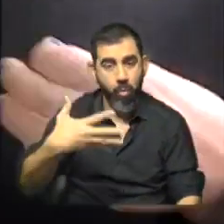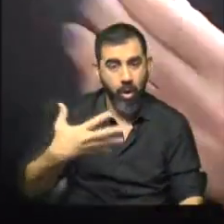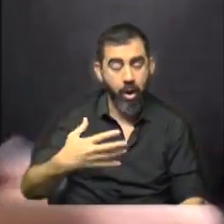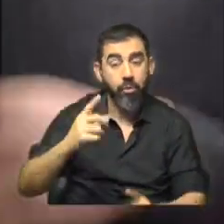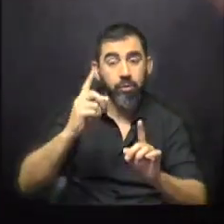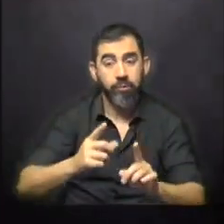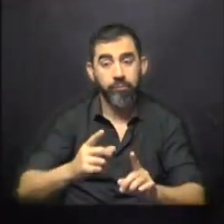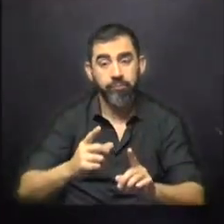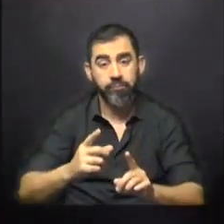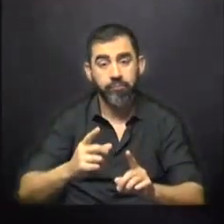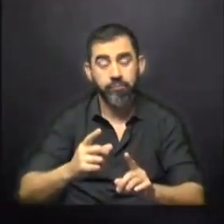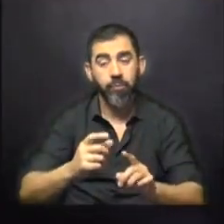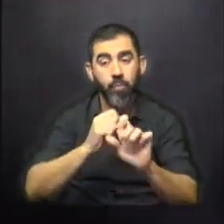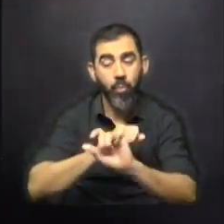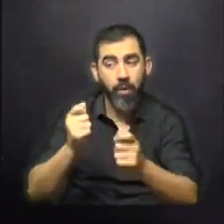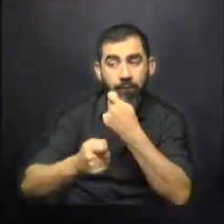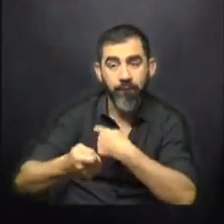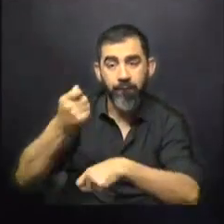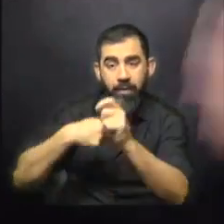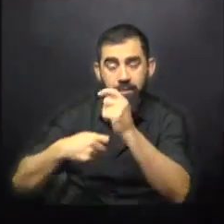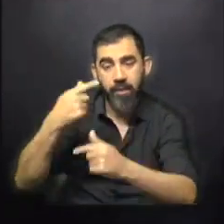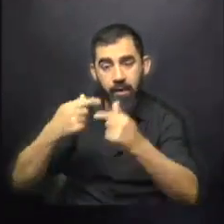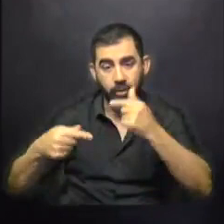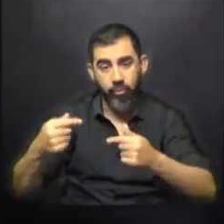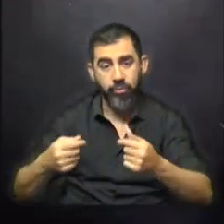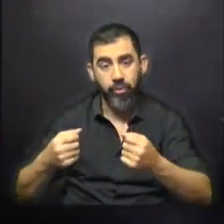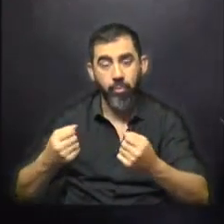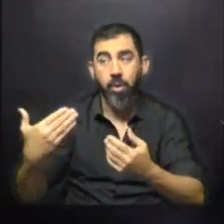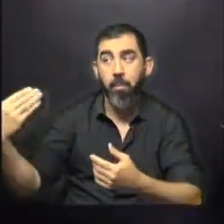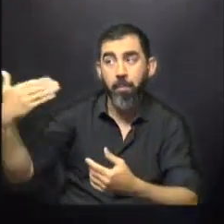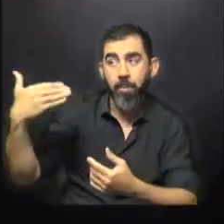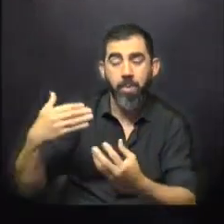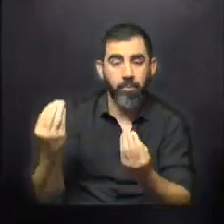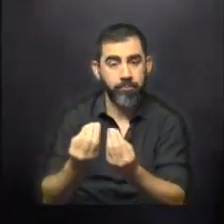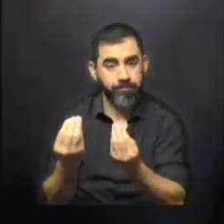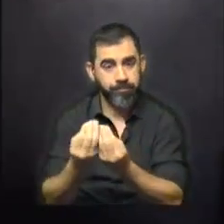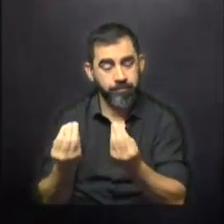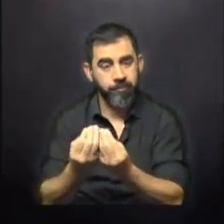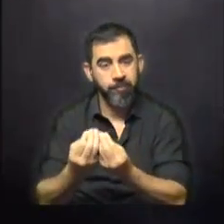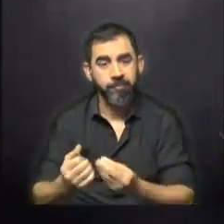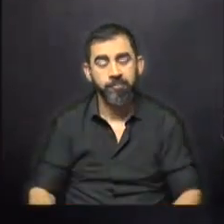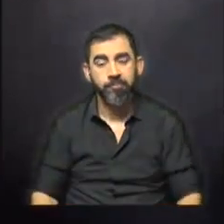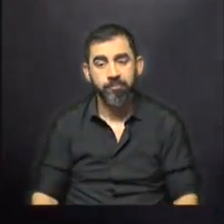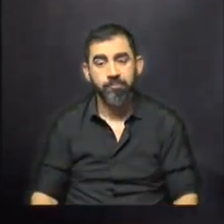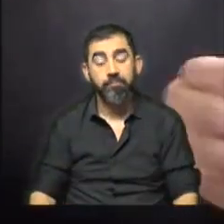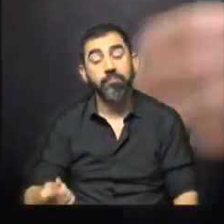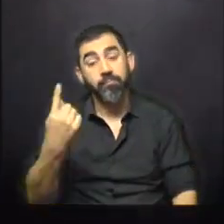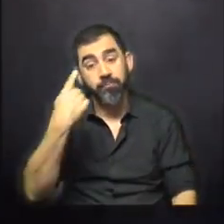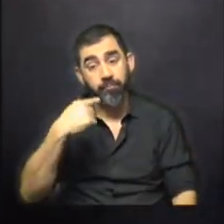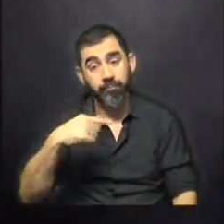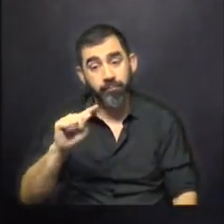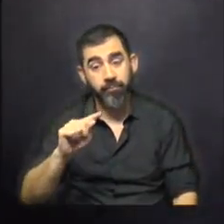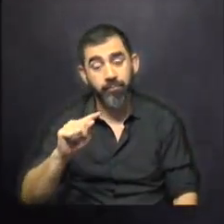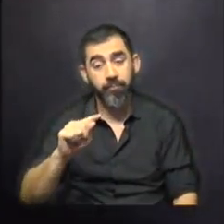también de poder colocar esos productos porque hay una alta demanda para ellos. Sin embargo, quizás